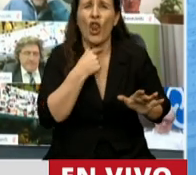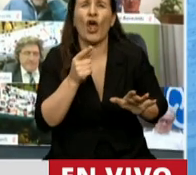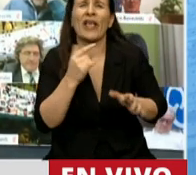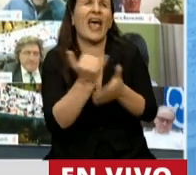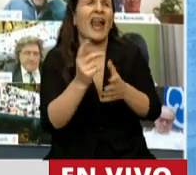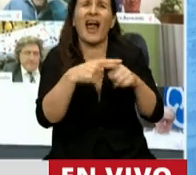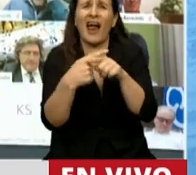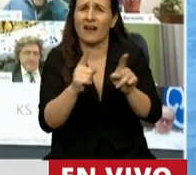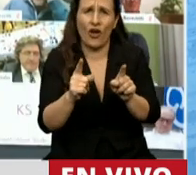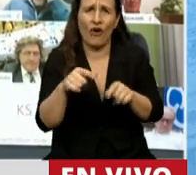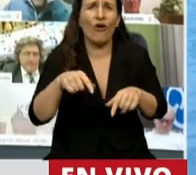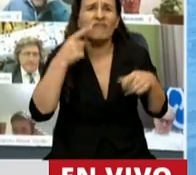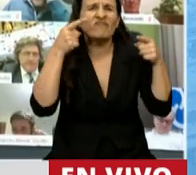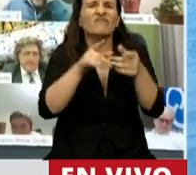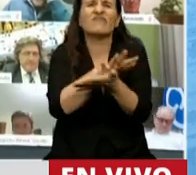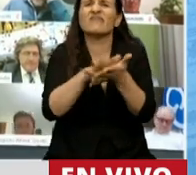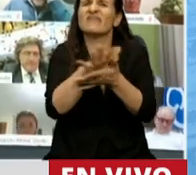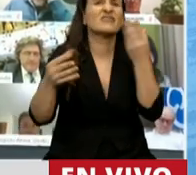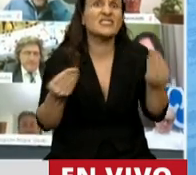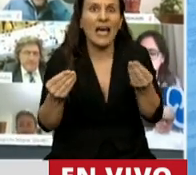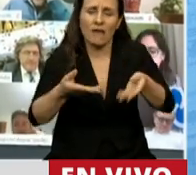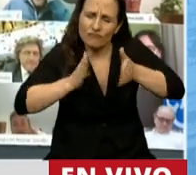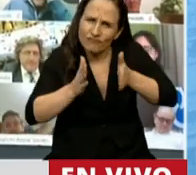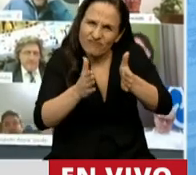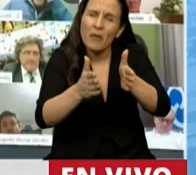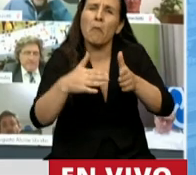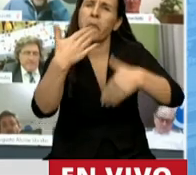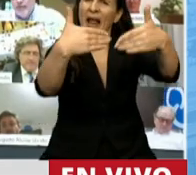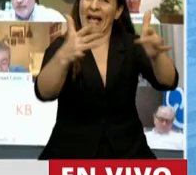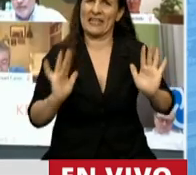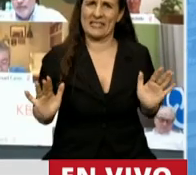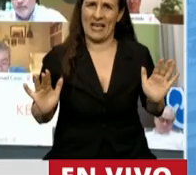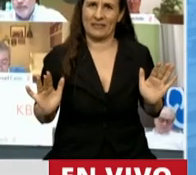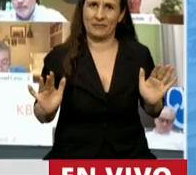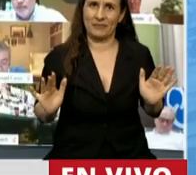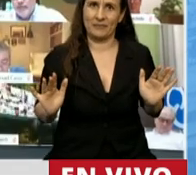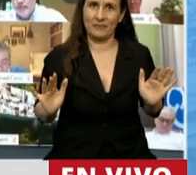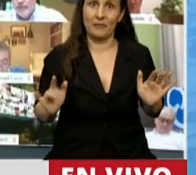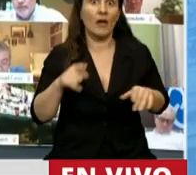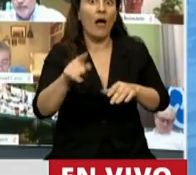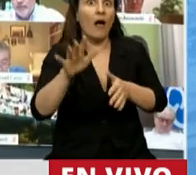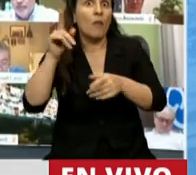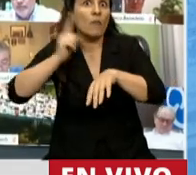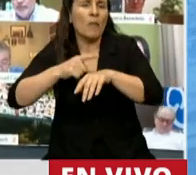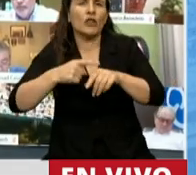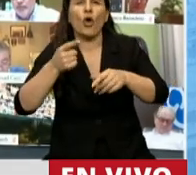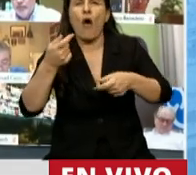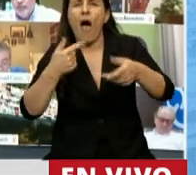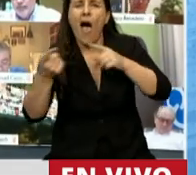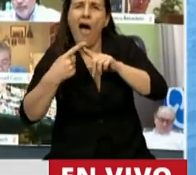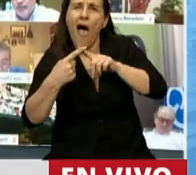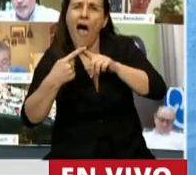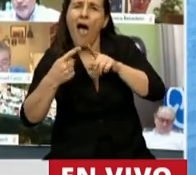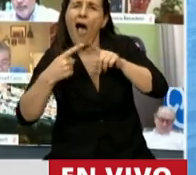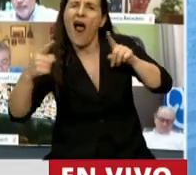resolver es si encontramos un sendero de crecimiento, y cuando acierta, y se logra después de una negociación larga, un